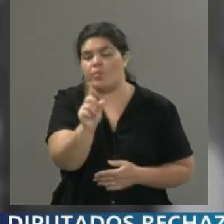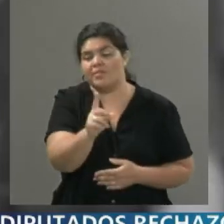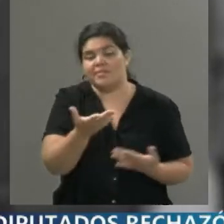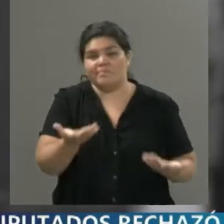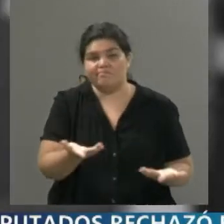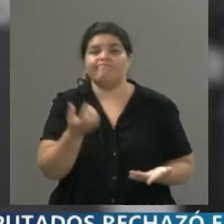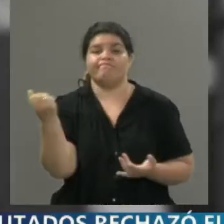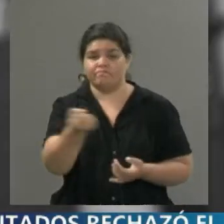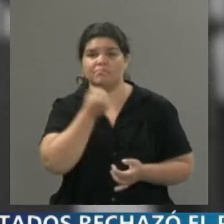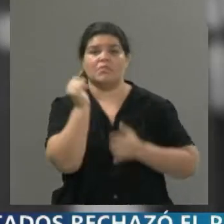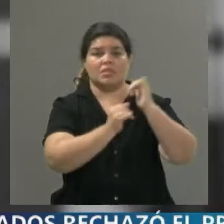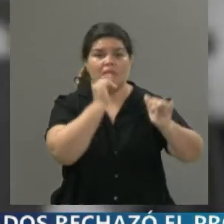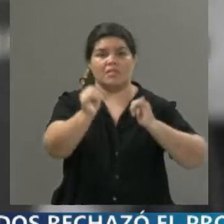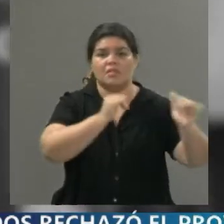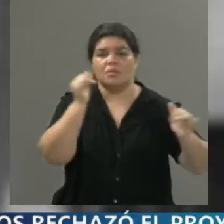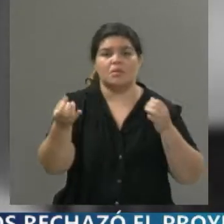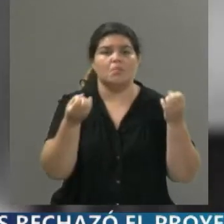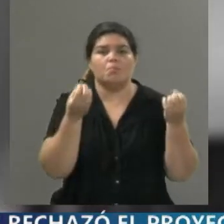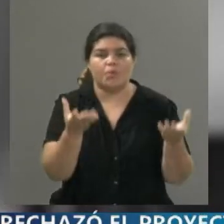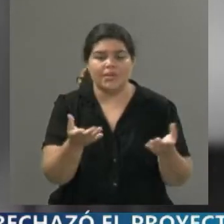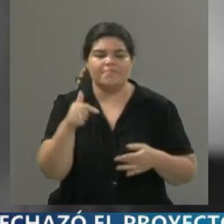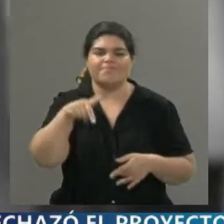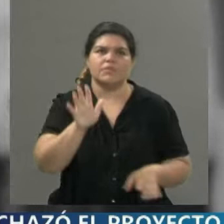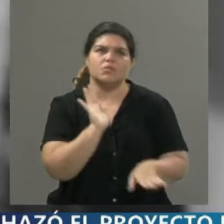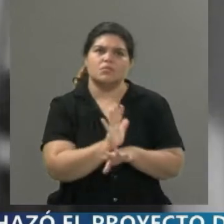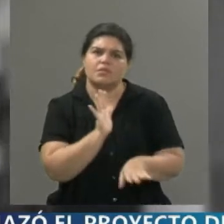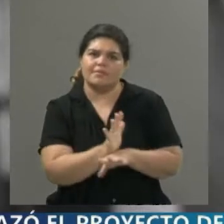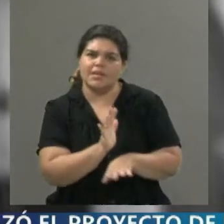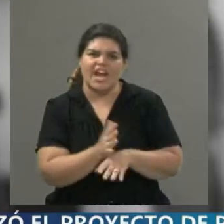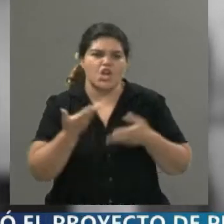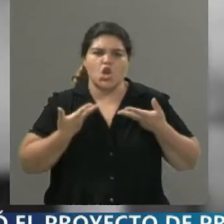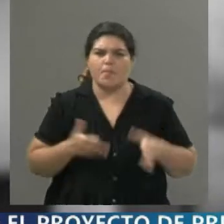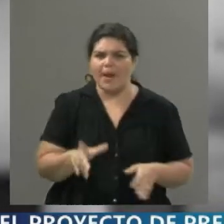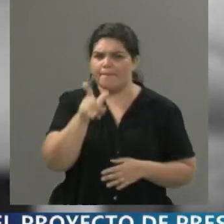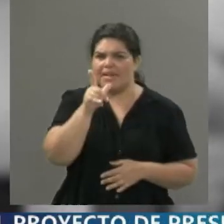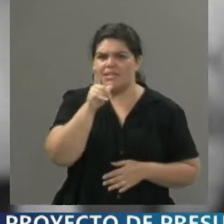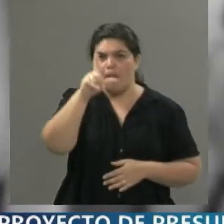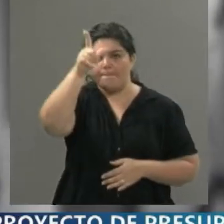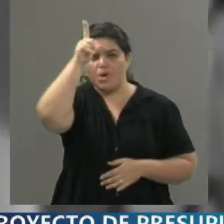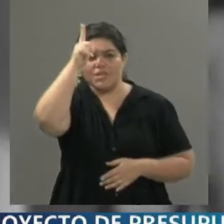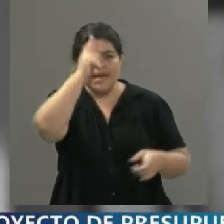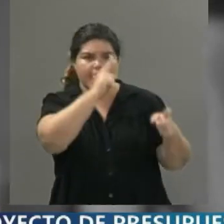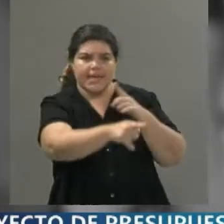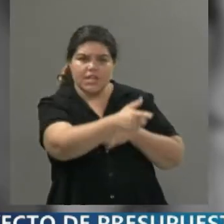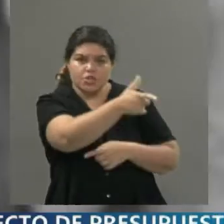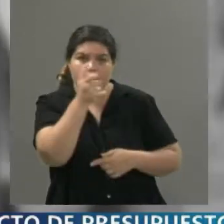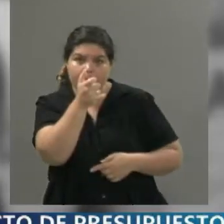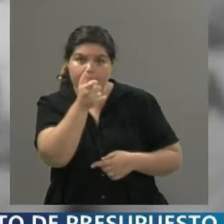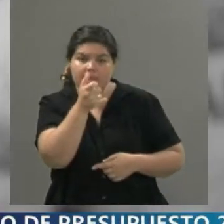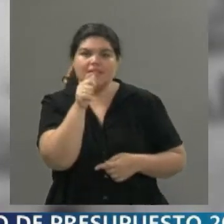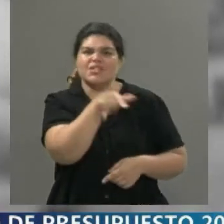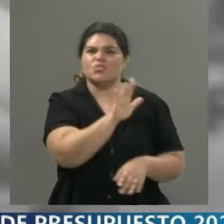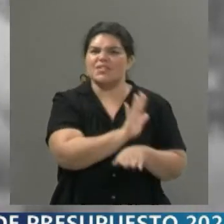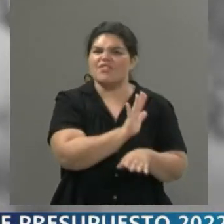porque tiene que ver con la naturalización del caso. sobre todo, hay dos componentes esenciales,